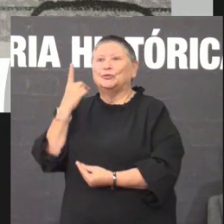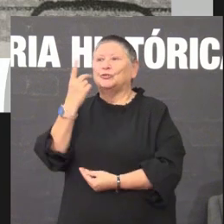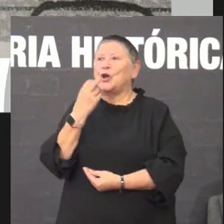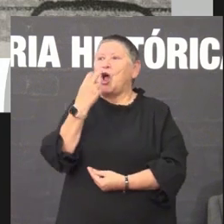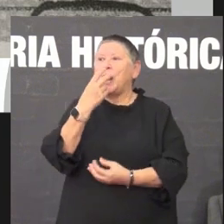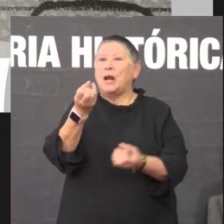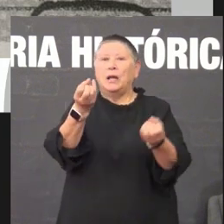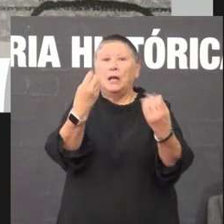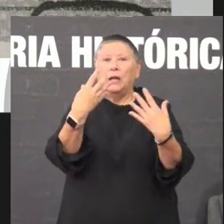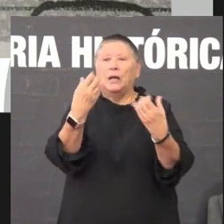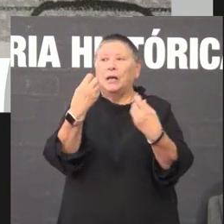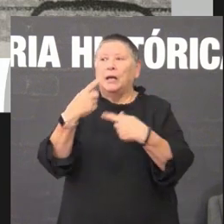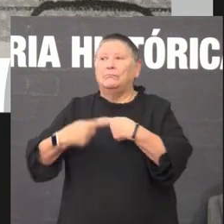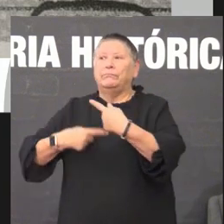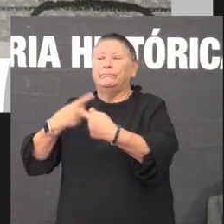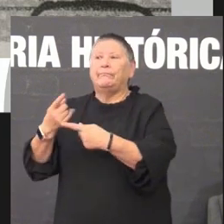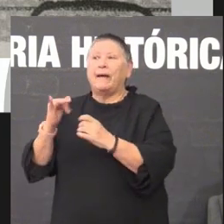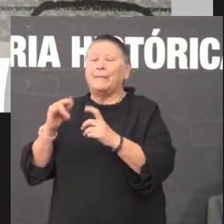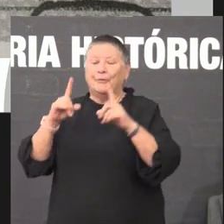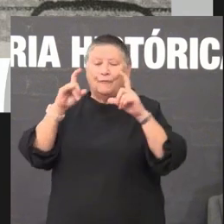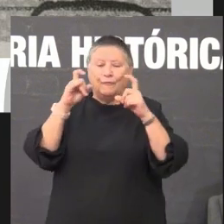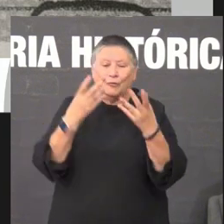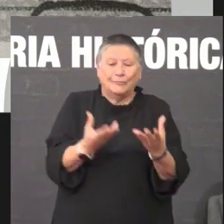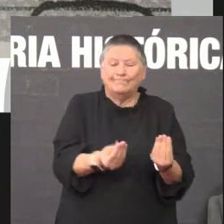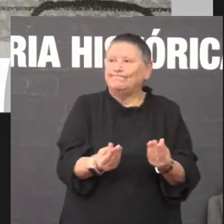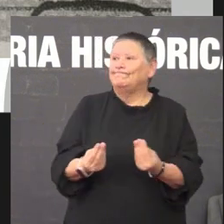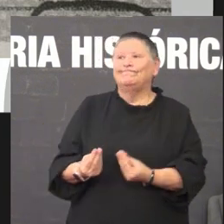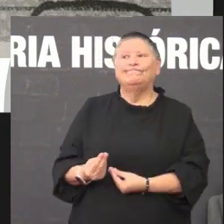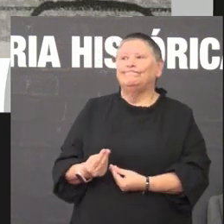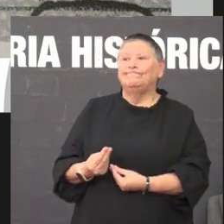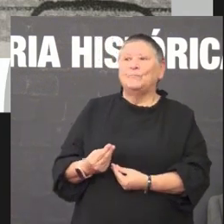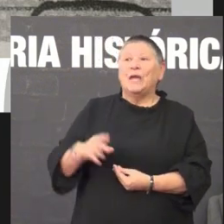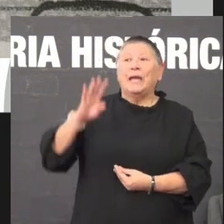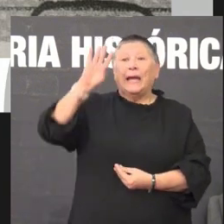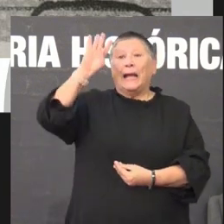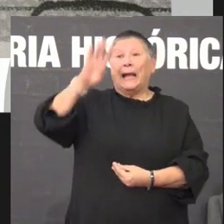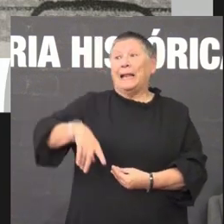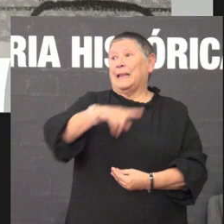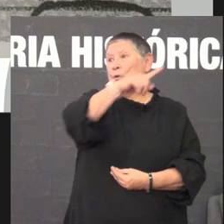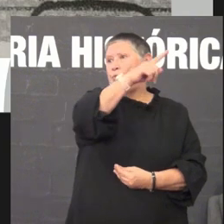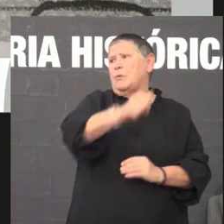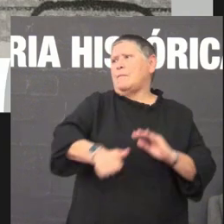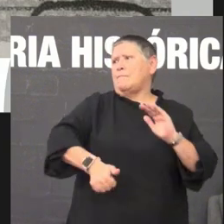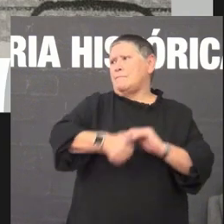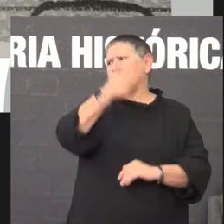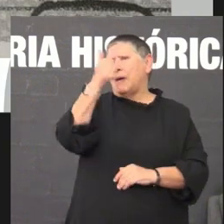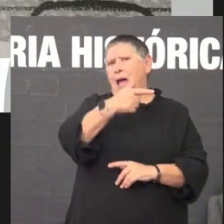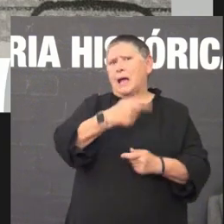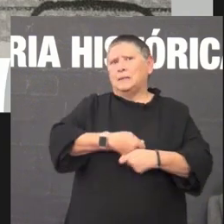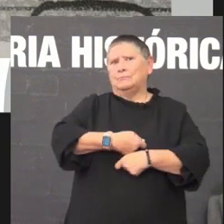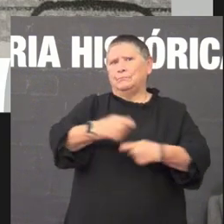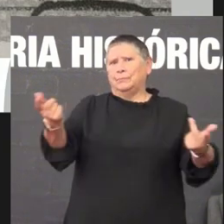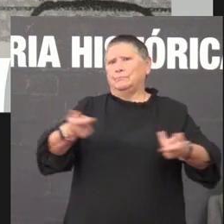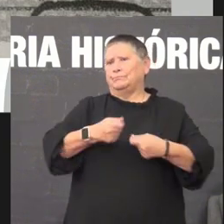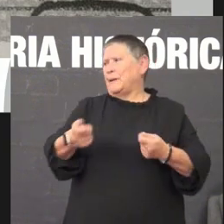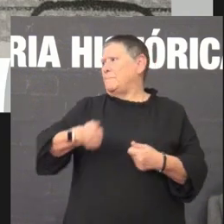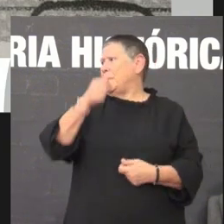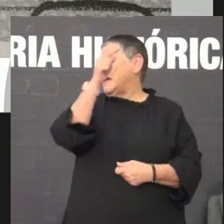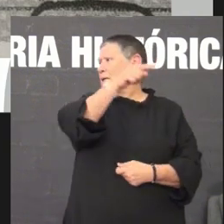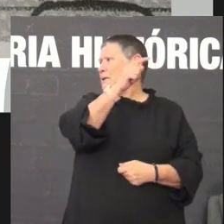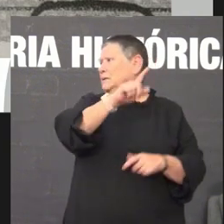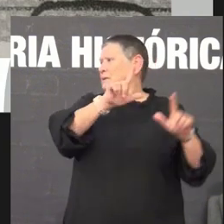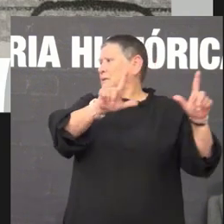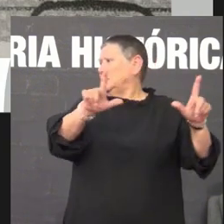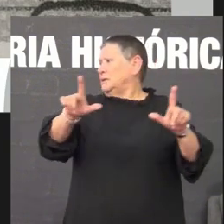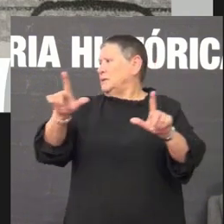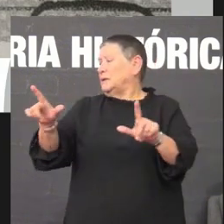as reproduxións fotográficas mesmo en Cataluña onde houbo moitas máis cartaces nese sentido por exemplo son